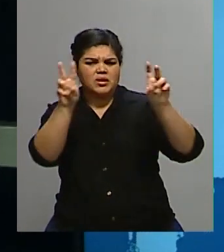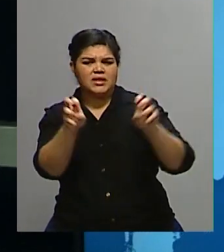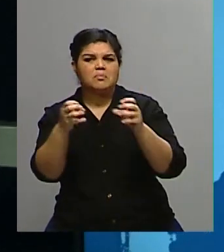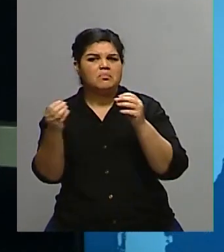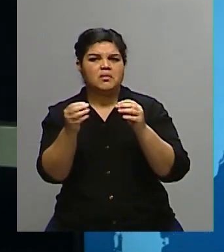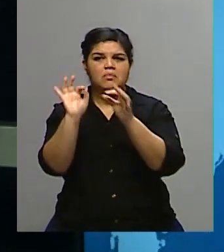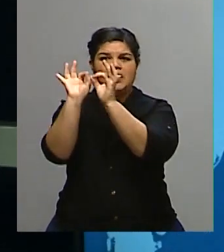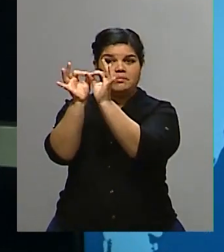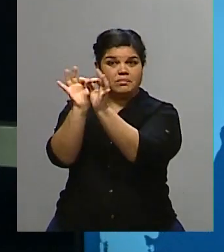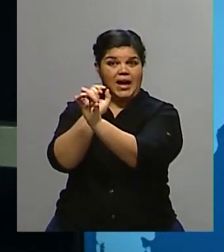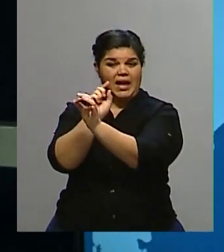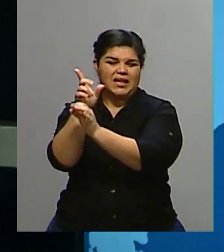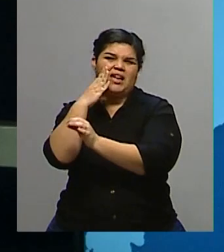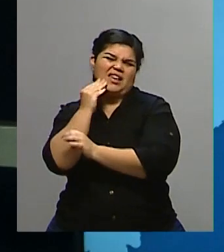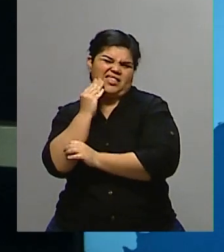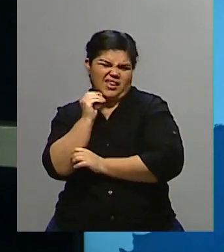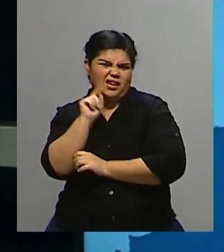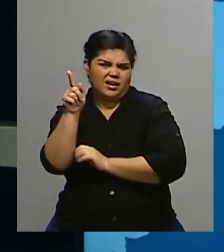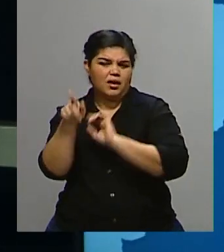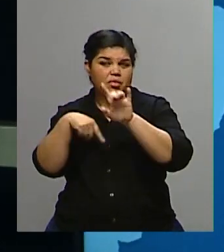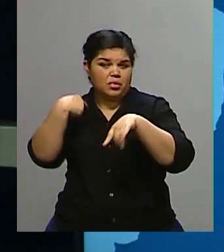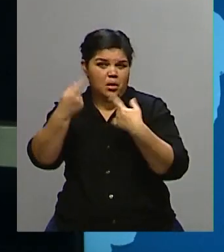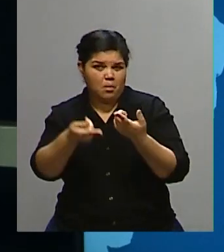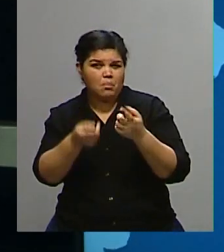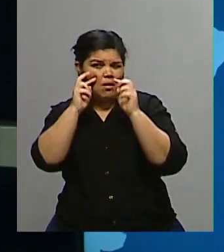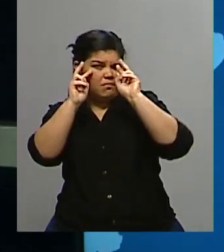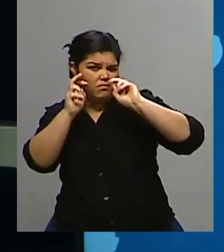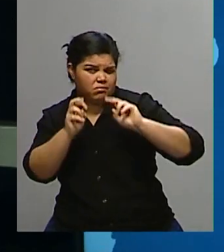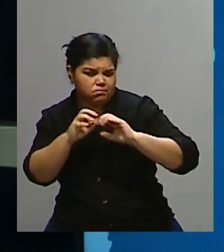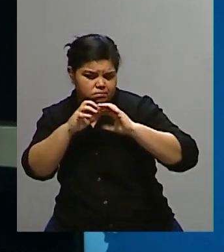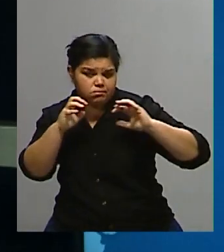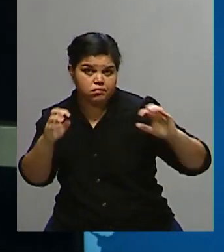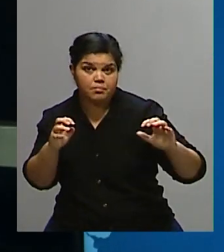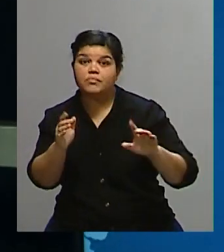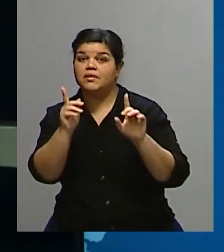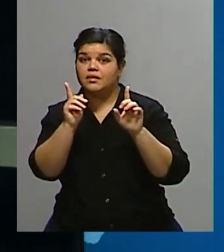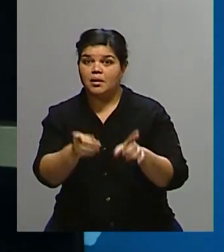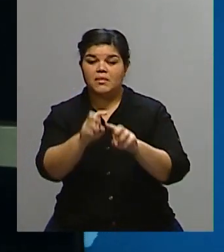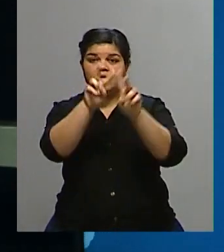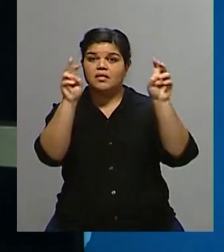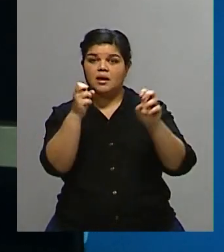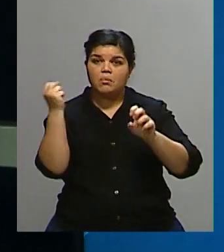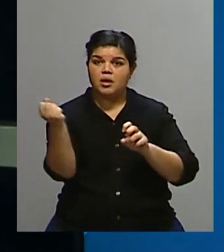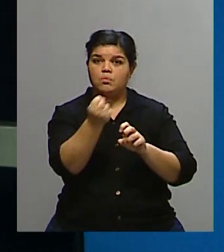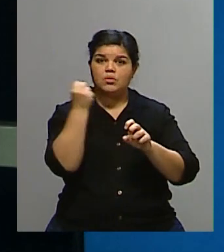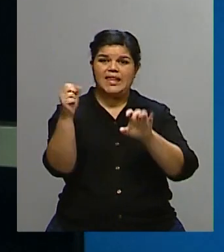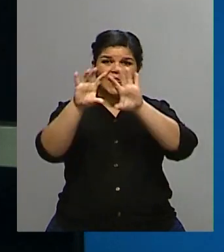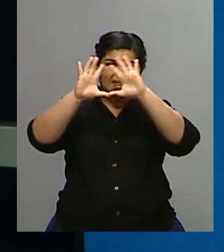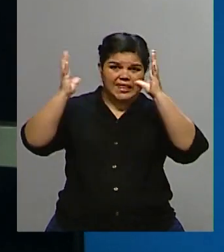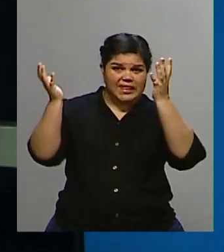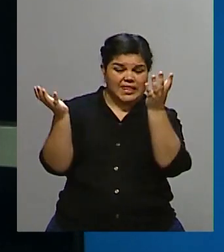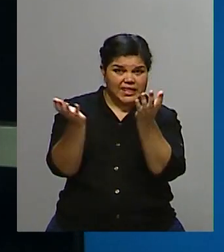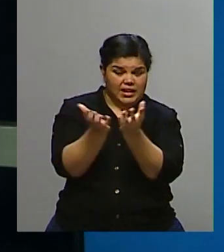en el Reino Unido, en unos minutos lo vamos a hacer, pero por supuesto también queremos repasar los temas destacados a nivel internacional.